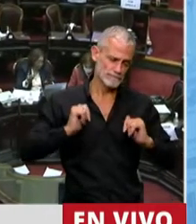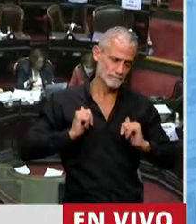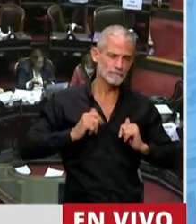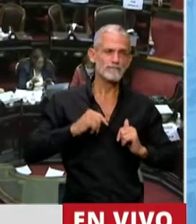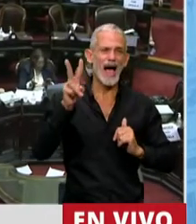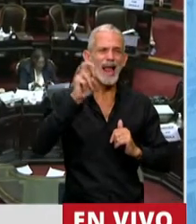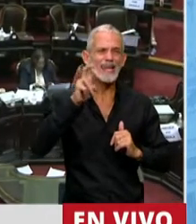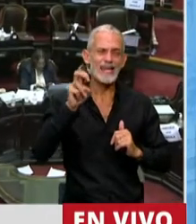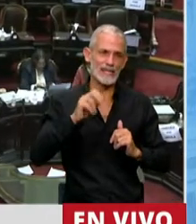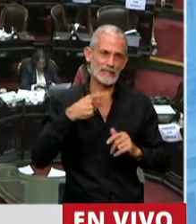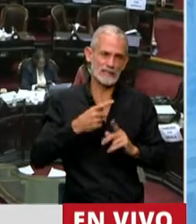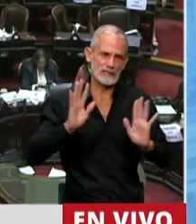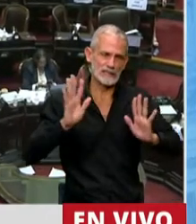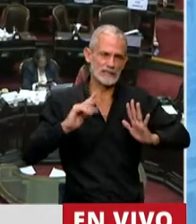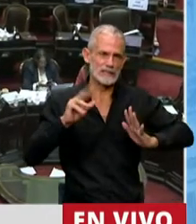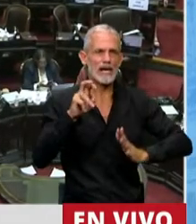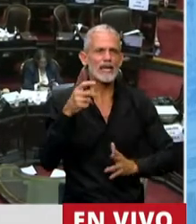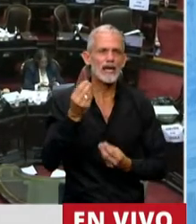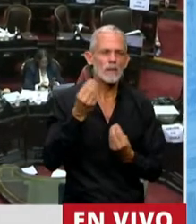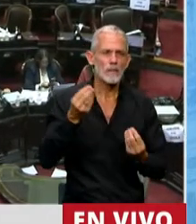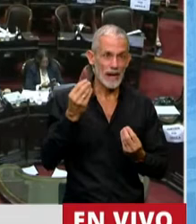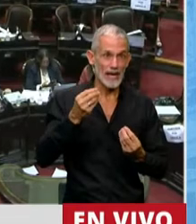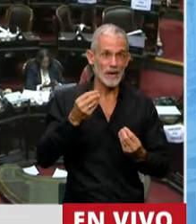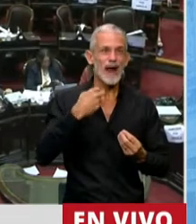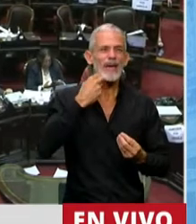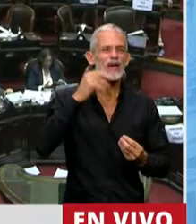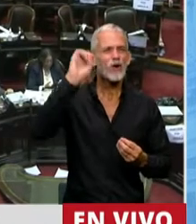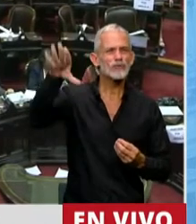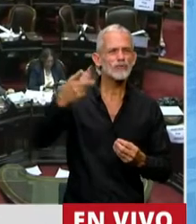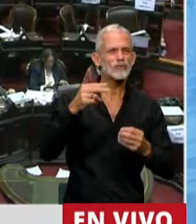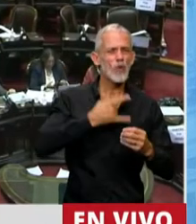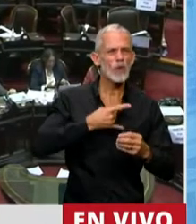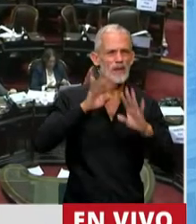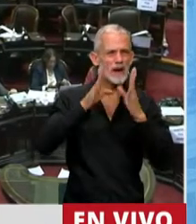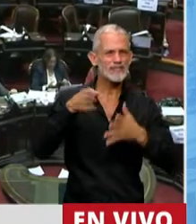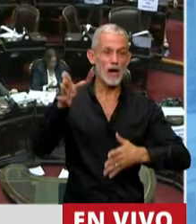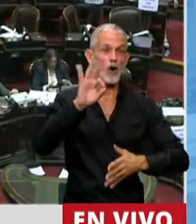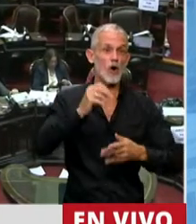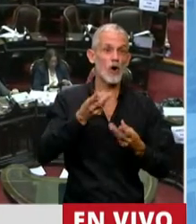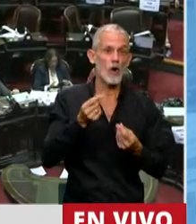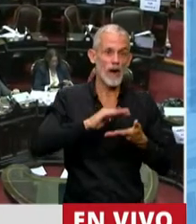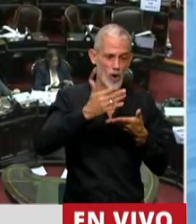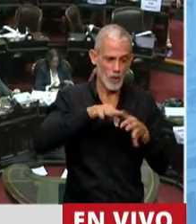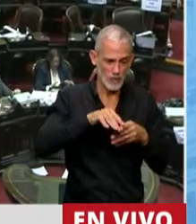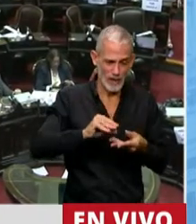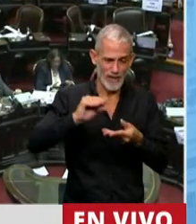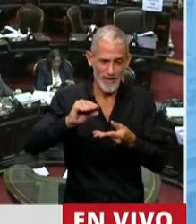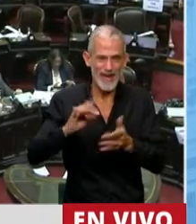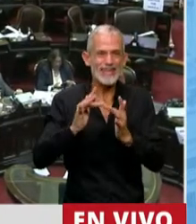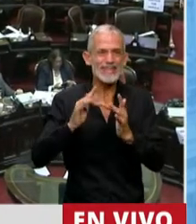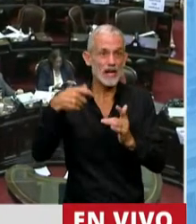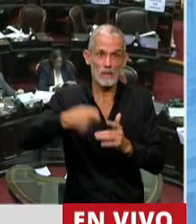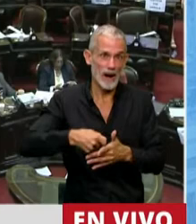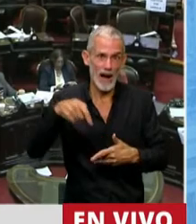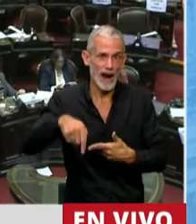pagando el alquiler que tienen que pagar para que sus hijos sigan estudiando en la universidad, o comprarle una computadora y pagarle una buena conectividad que lo tienen